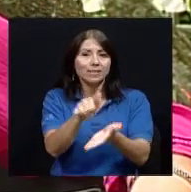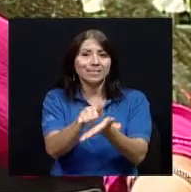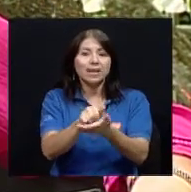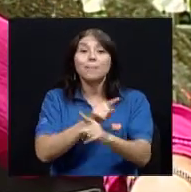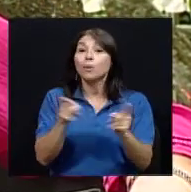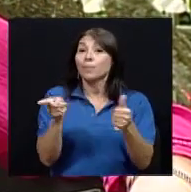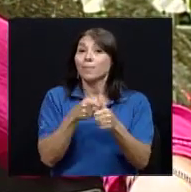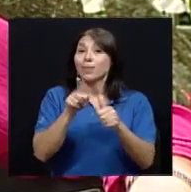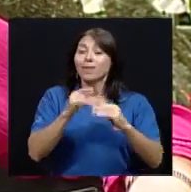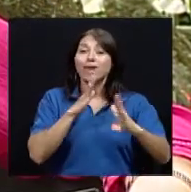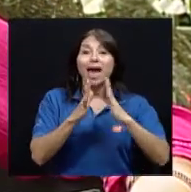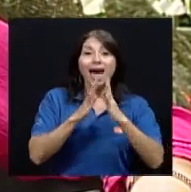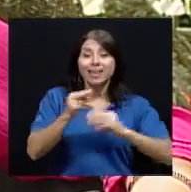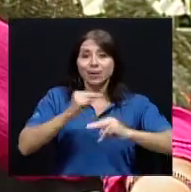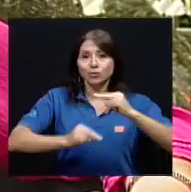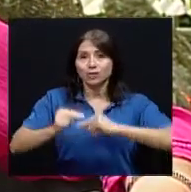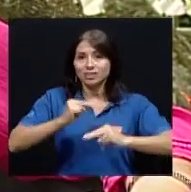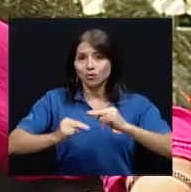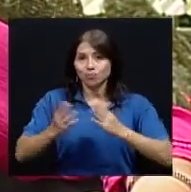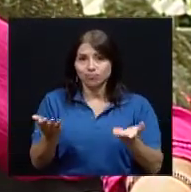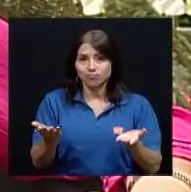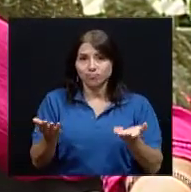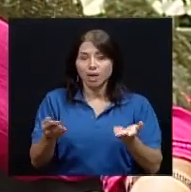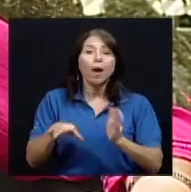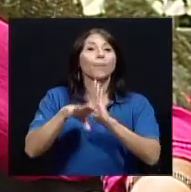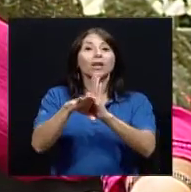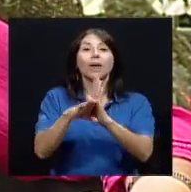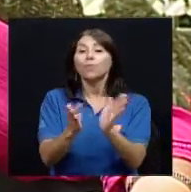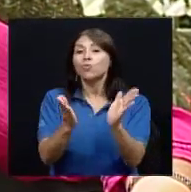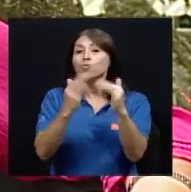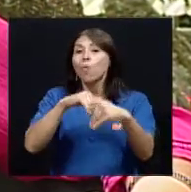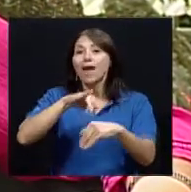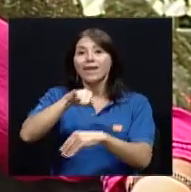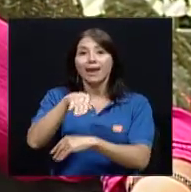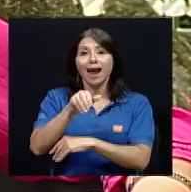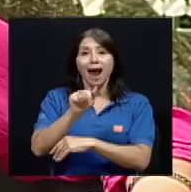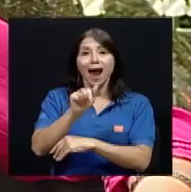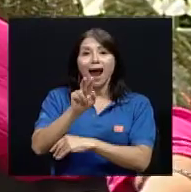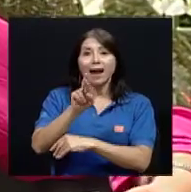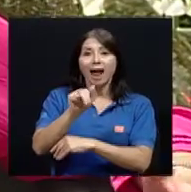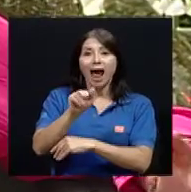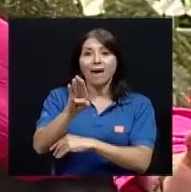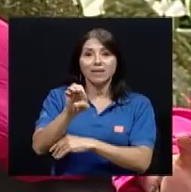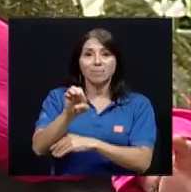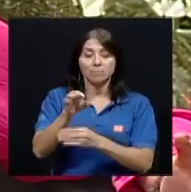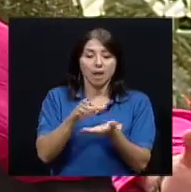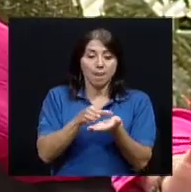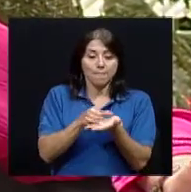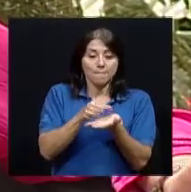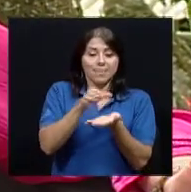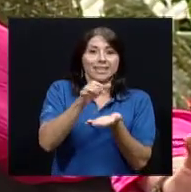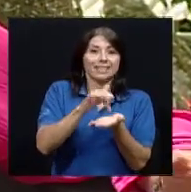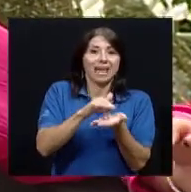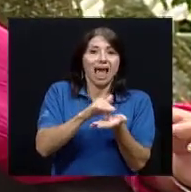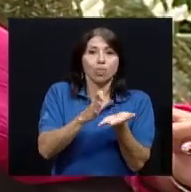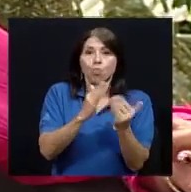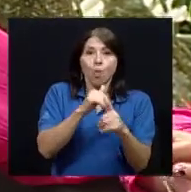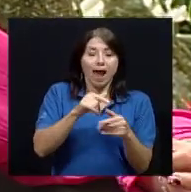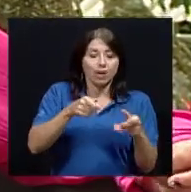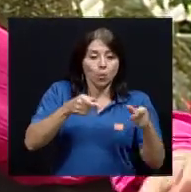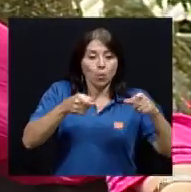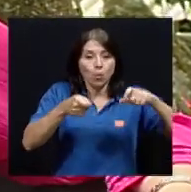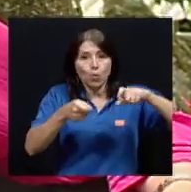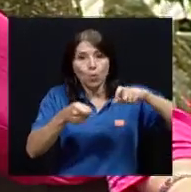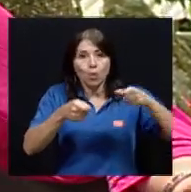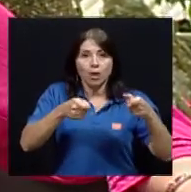negociación inclusive hay momentos donde si no existe por ejemplo el jarabe o en la institución no tenemos el jarabe pero tenemos la pastilla la